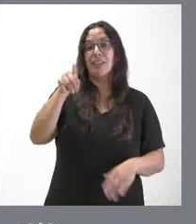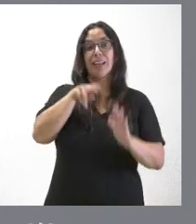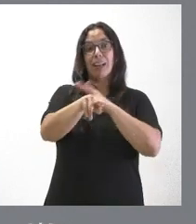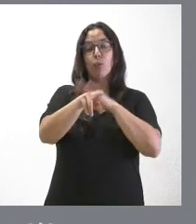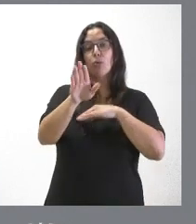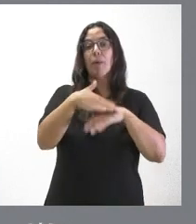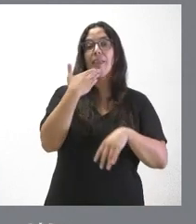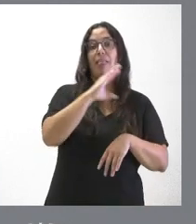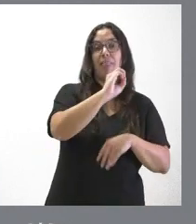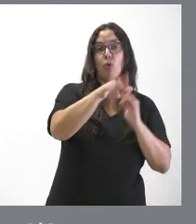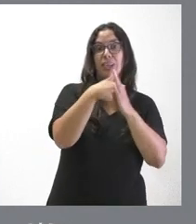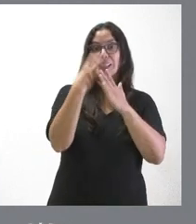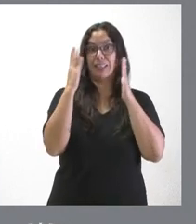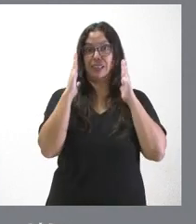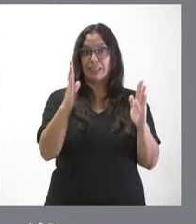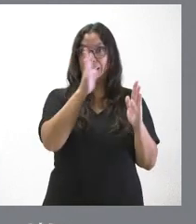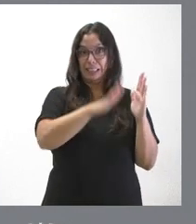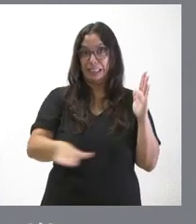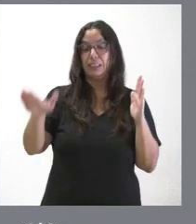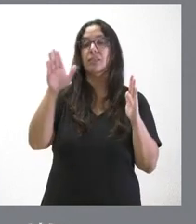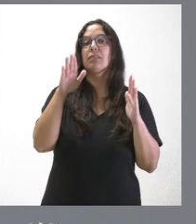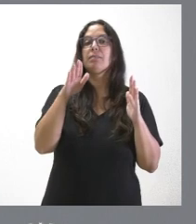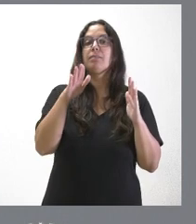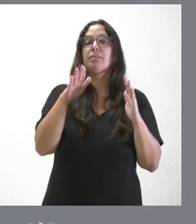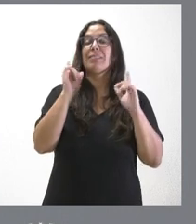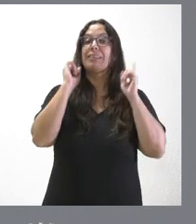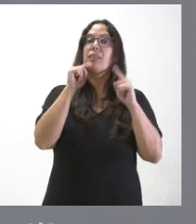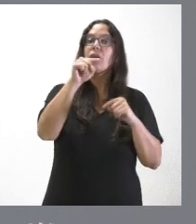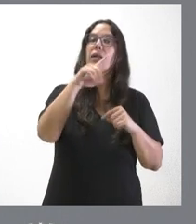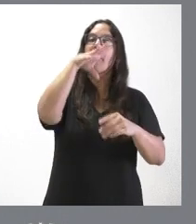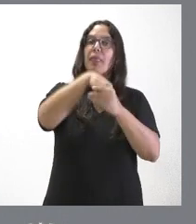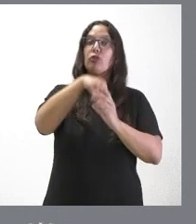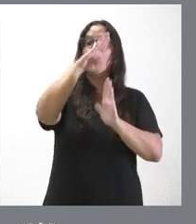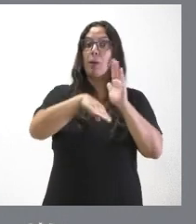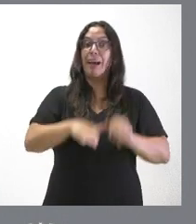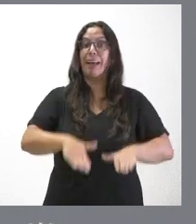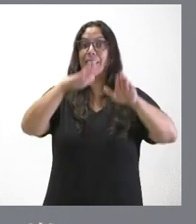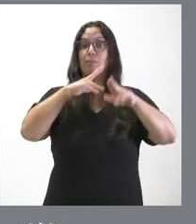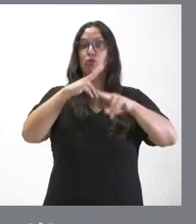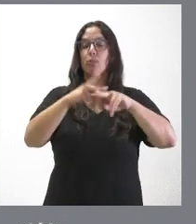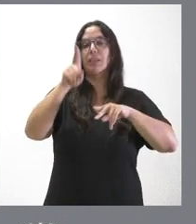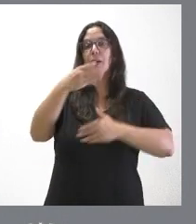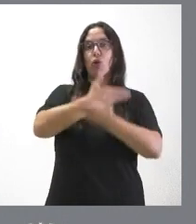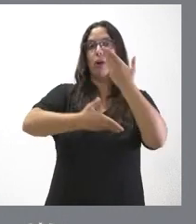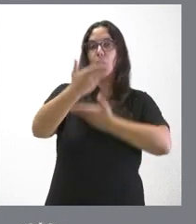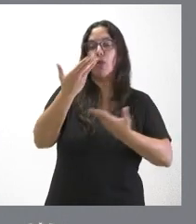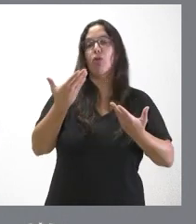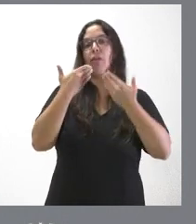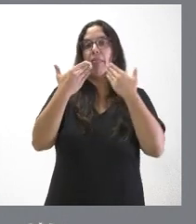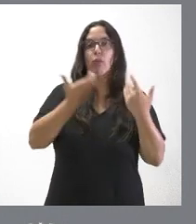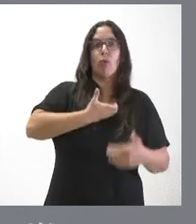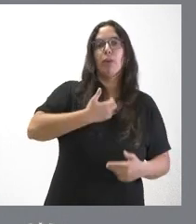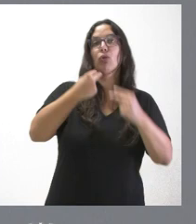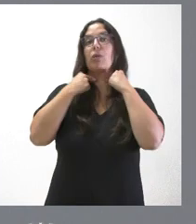niños de cero a tres años. Y, en este caso, dentro del programa Crecemos, que se hace en colaboración con ayuntamientos y diputaciones, el